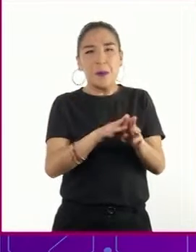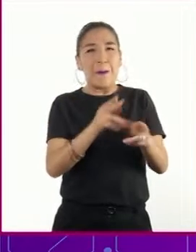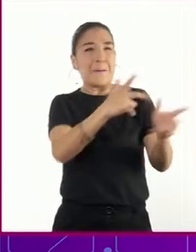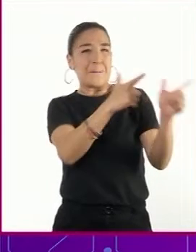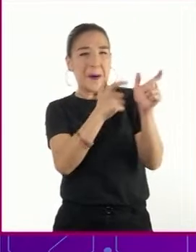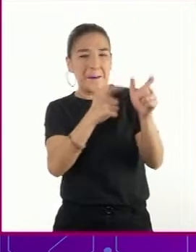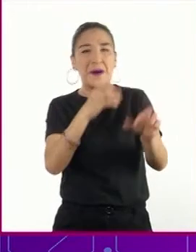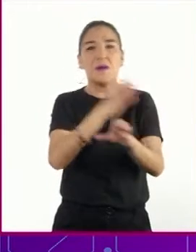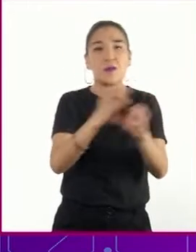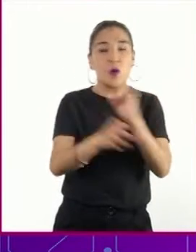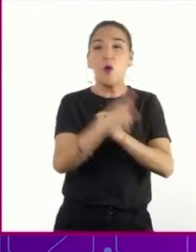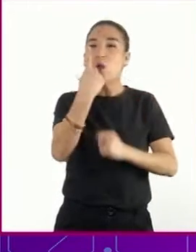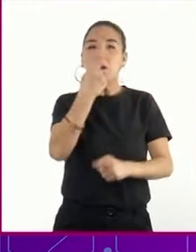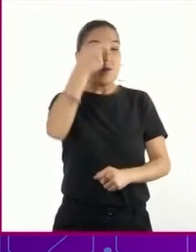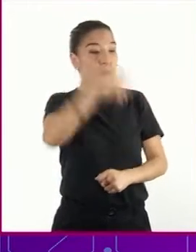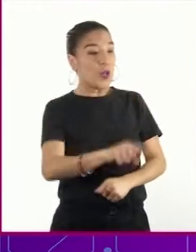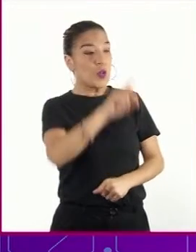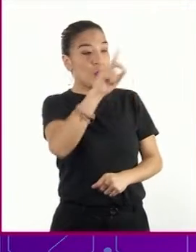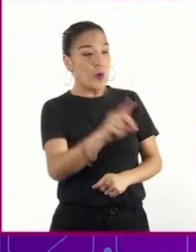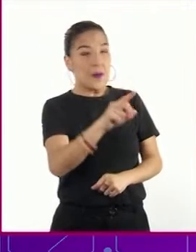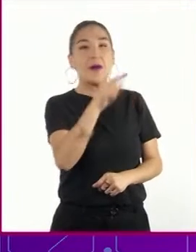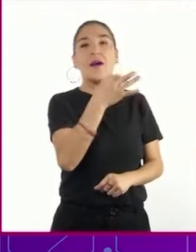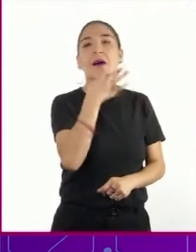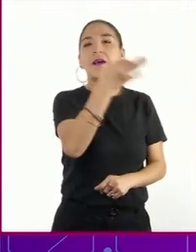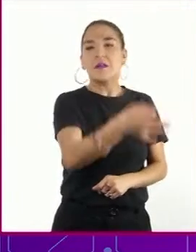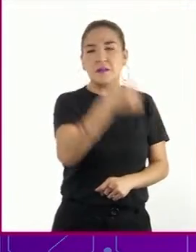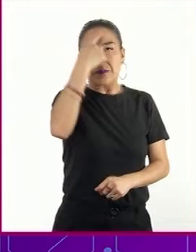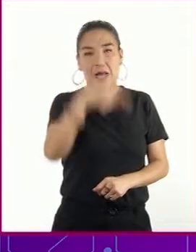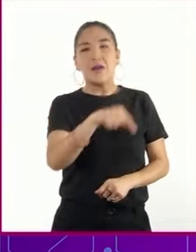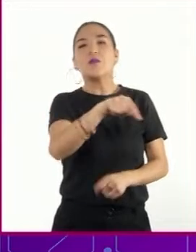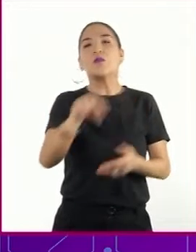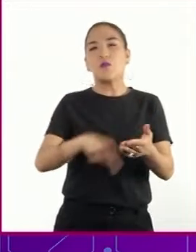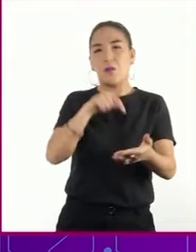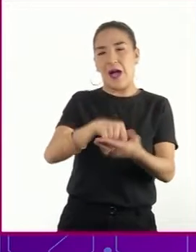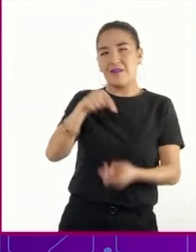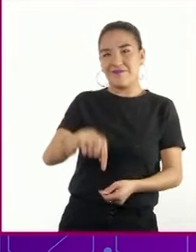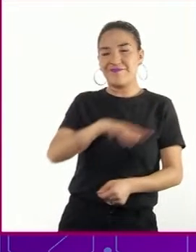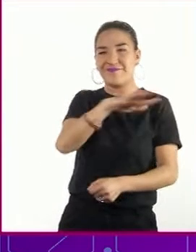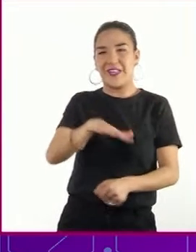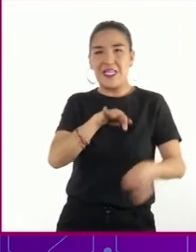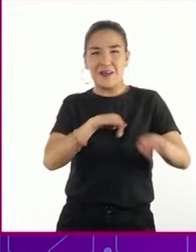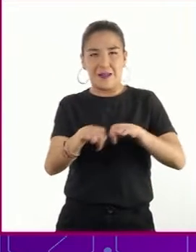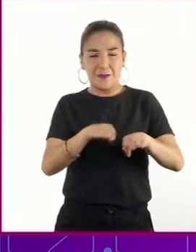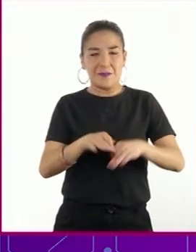recibieron instrucción los domingos y preferentemente en las instalaciones de trabajo.